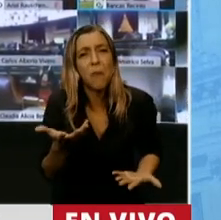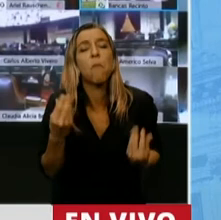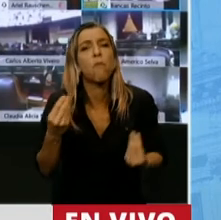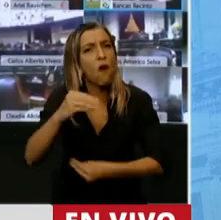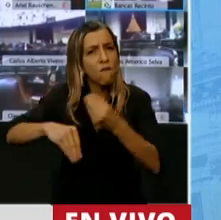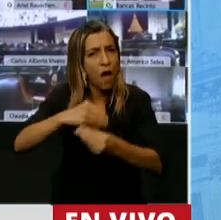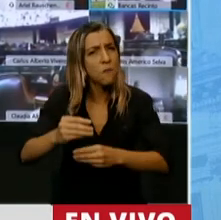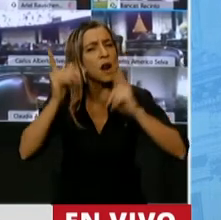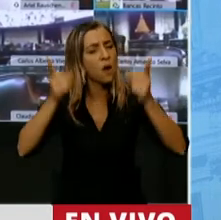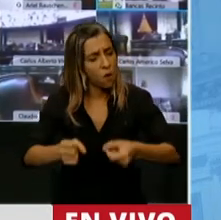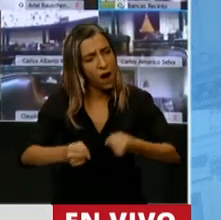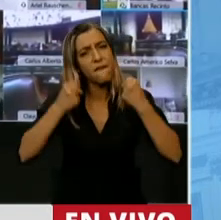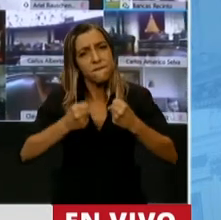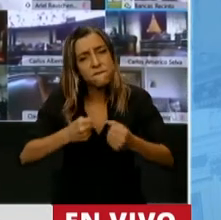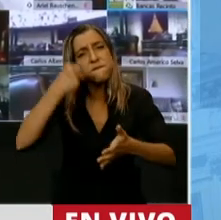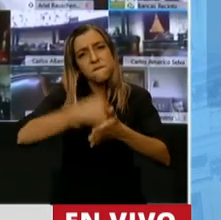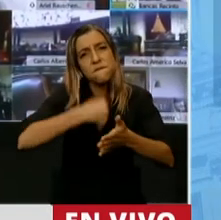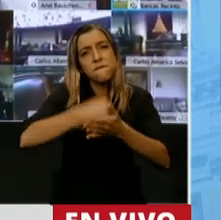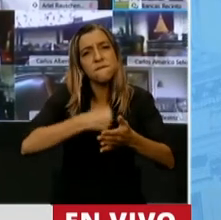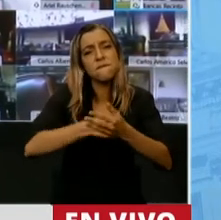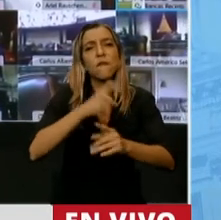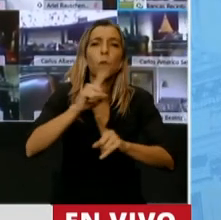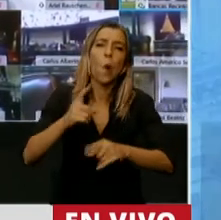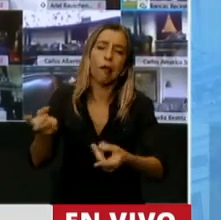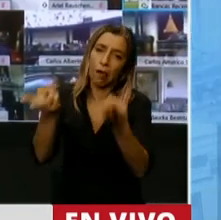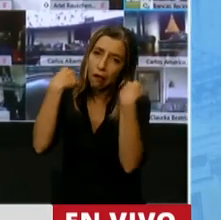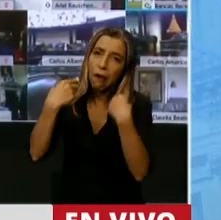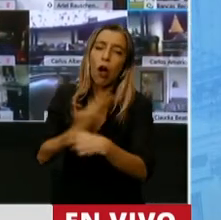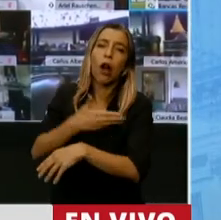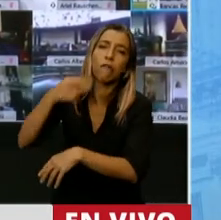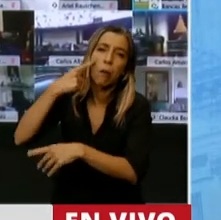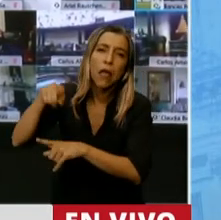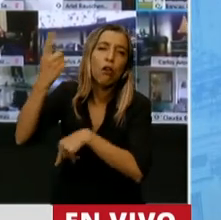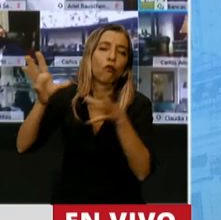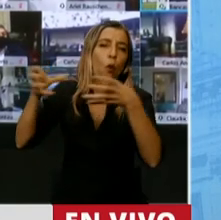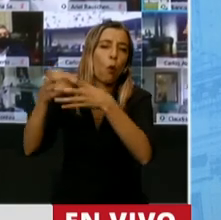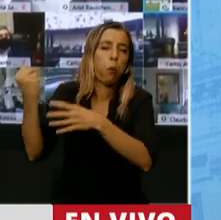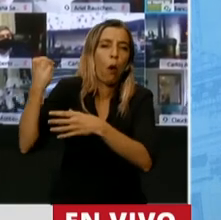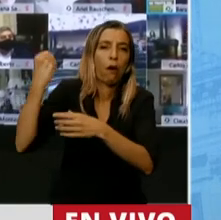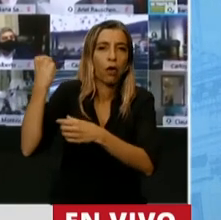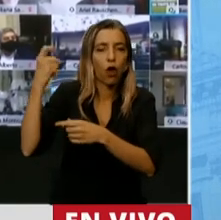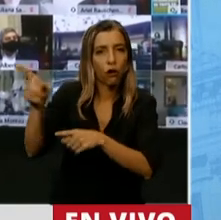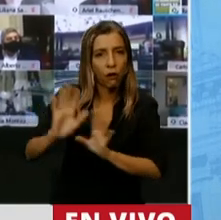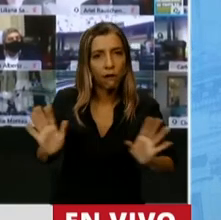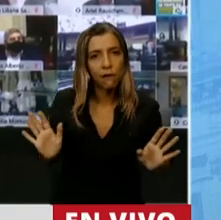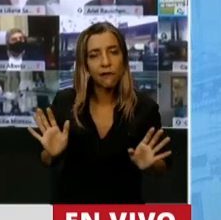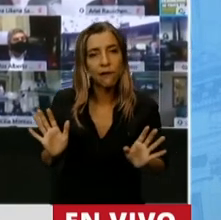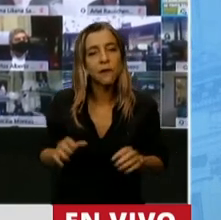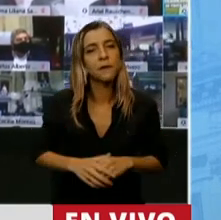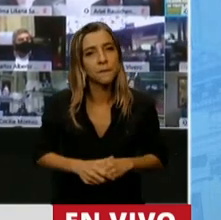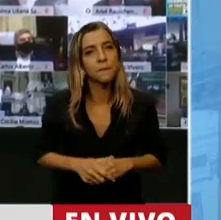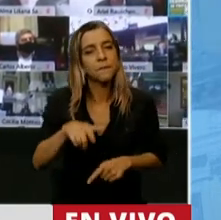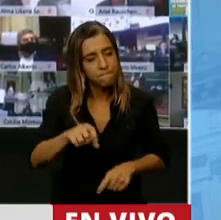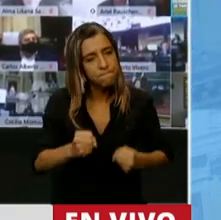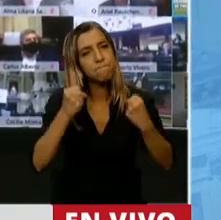resignan a lo que quiere el Fondo Monetario Internacional y los grandes grupos económicos. Tenemos el orgullo,